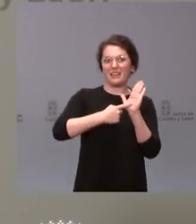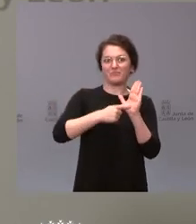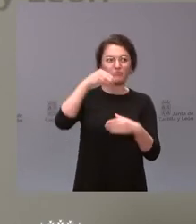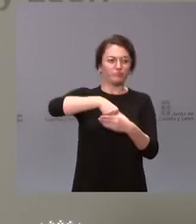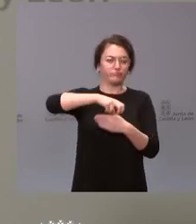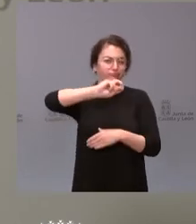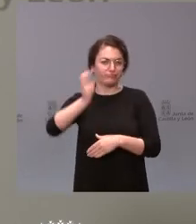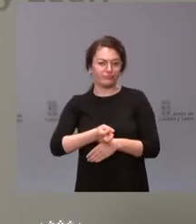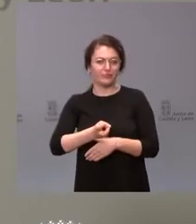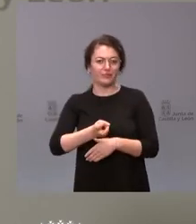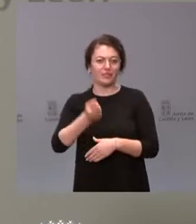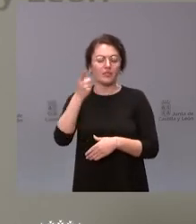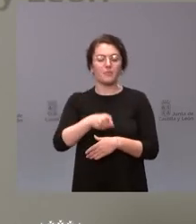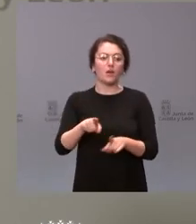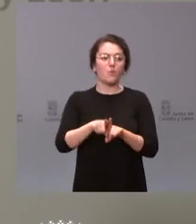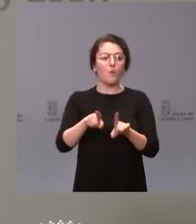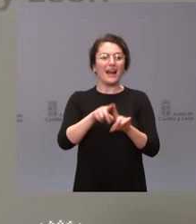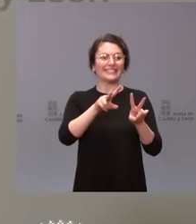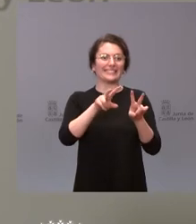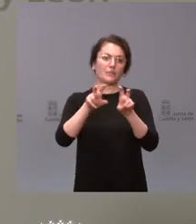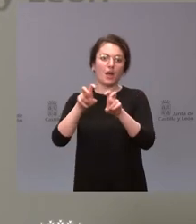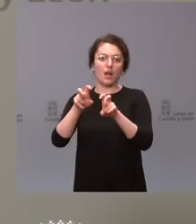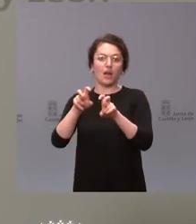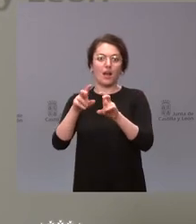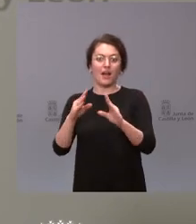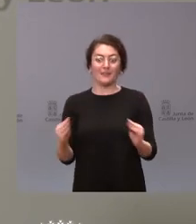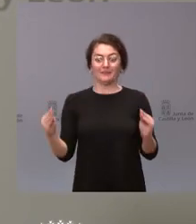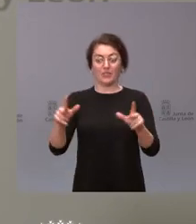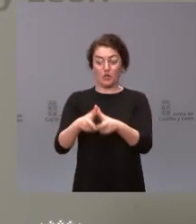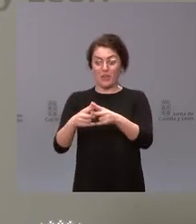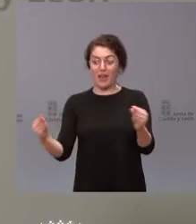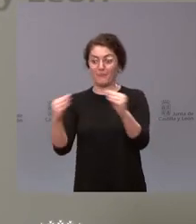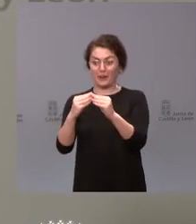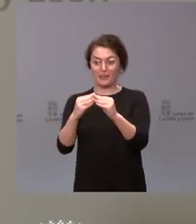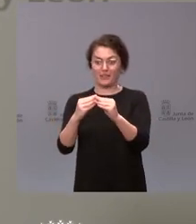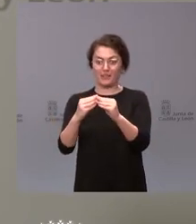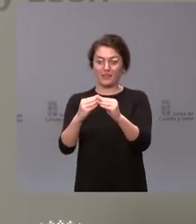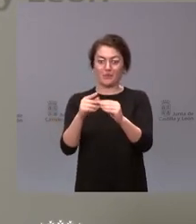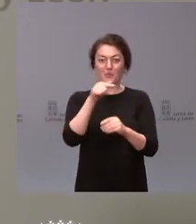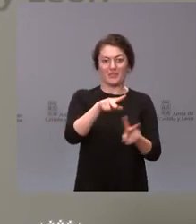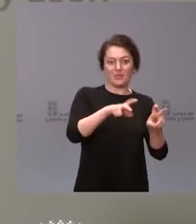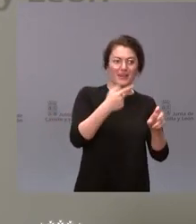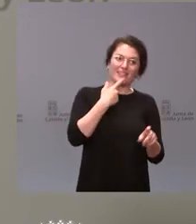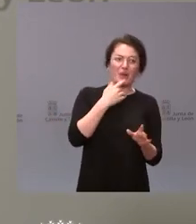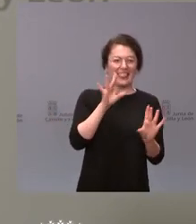planteen temas de amplio consenso social con temas que requerirían buscar acuerdos y consensos